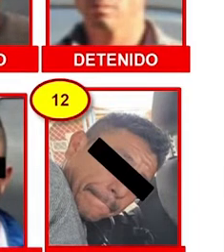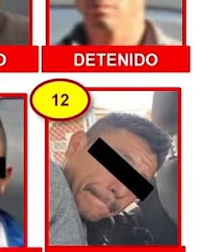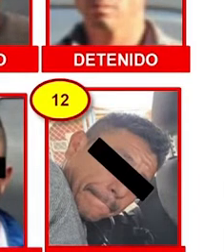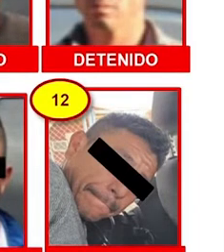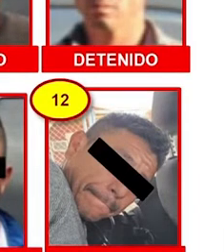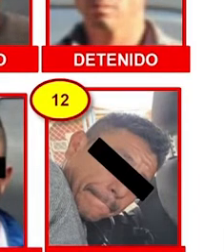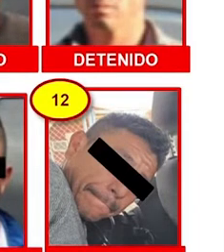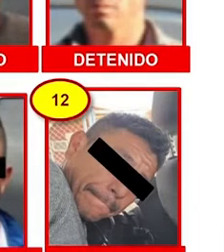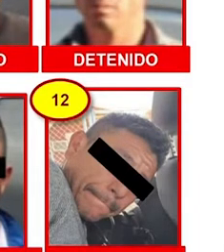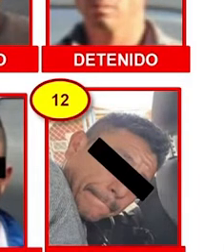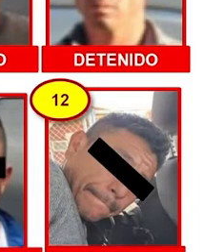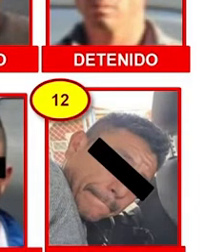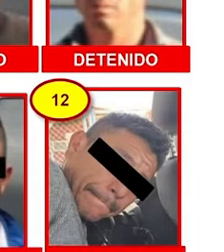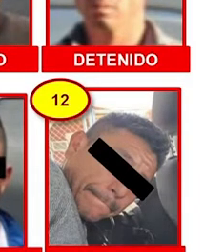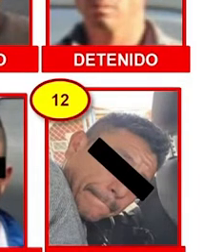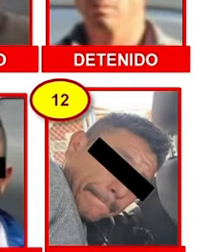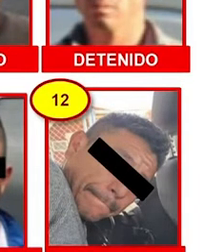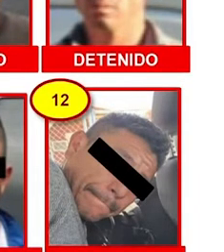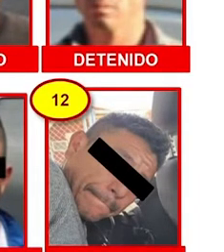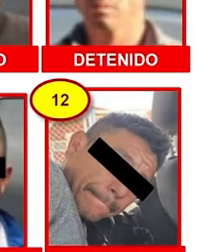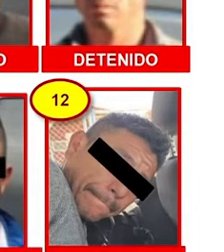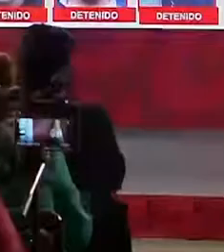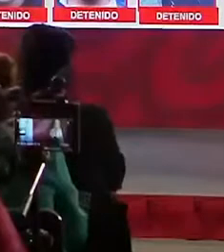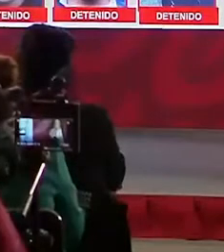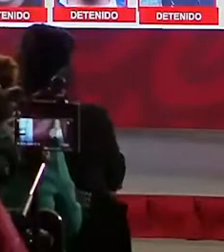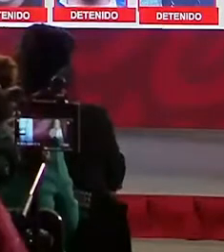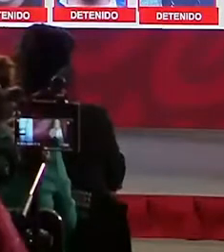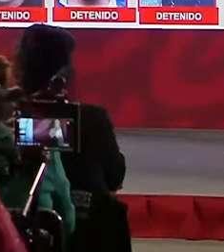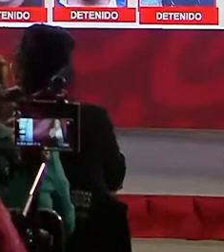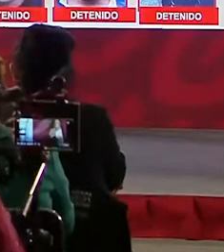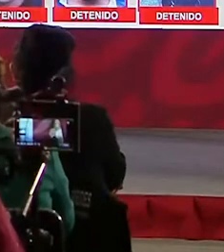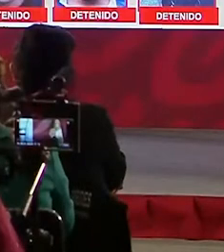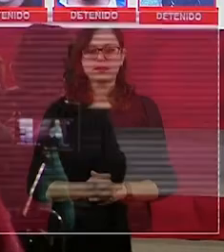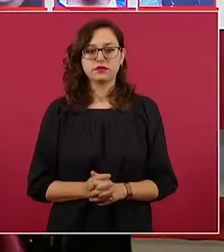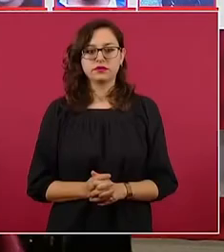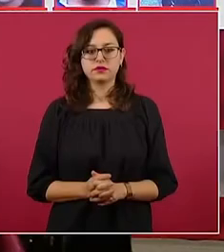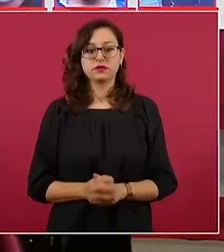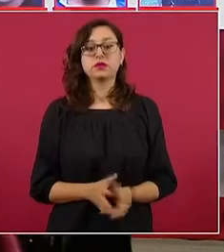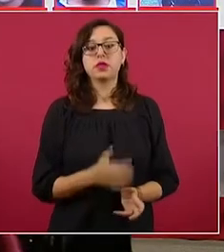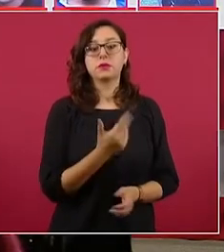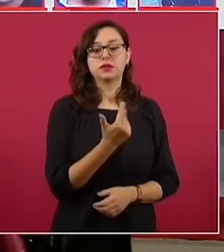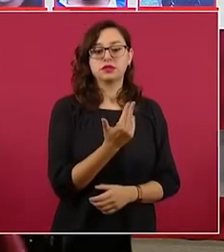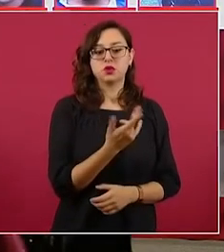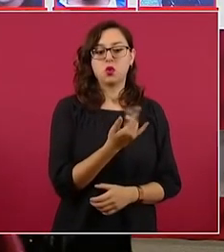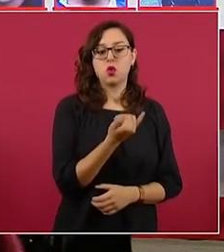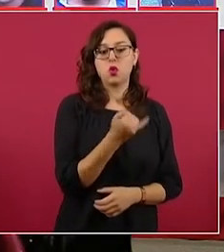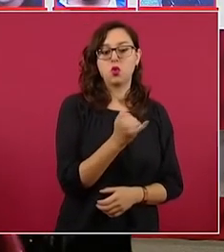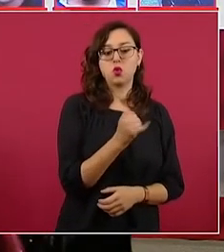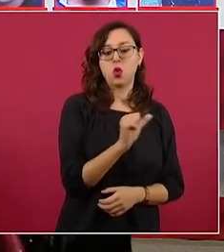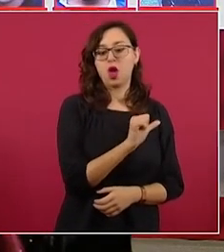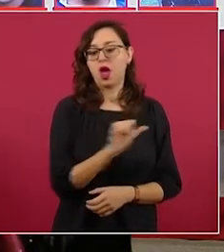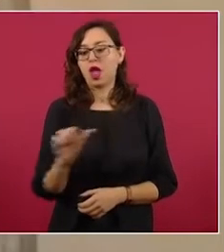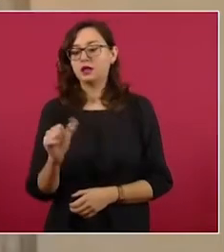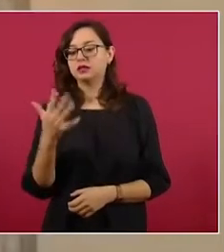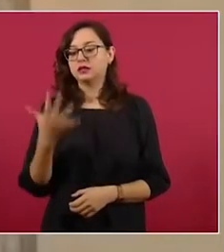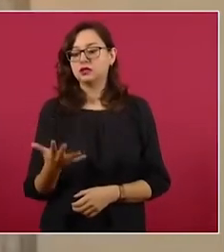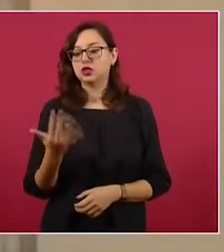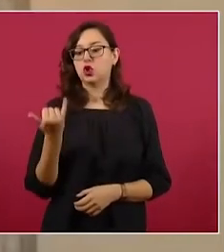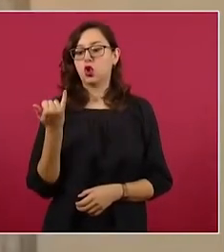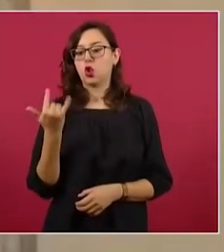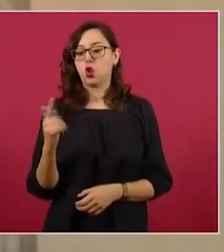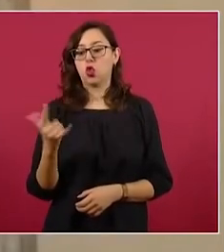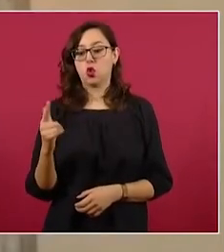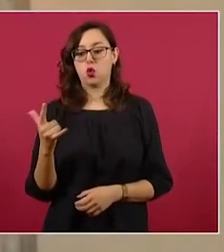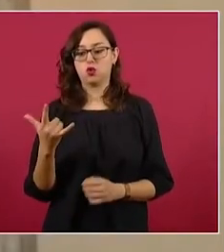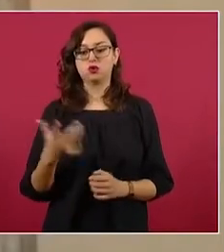Entre el 25 de junio al 5 de julio, elementos de Sedena y Guardia Nacional con las fiscalías han logrado detener a